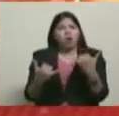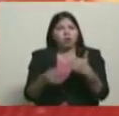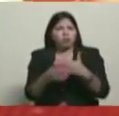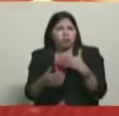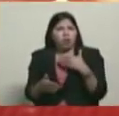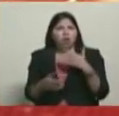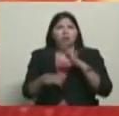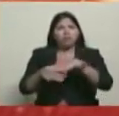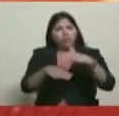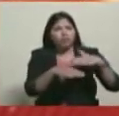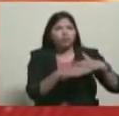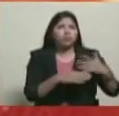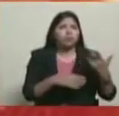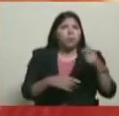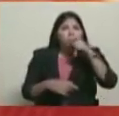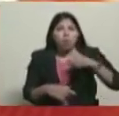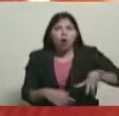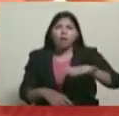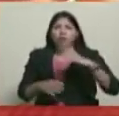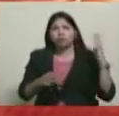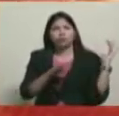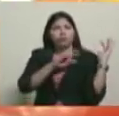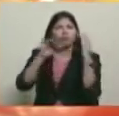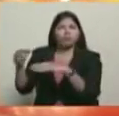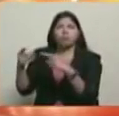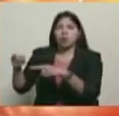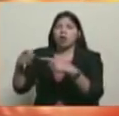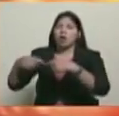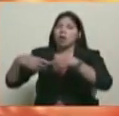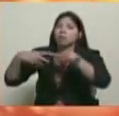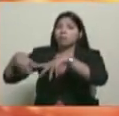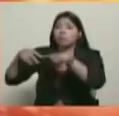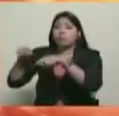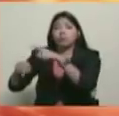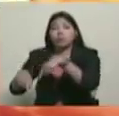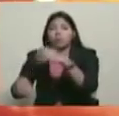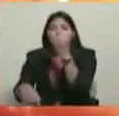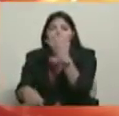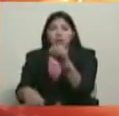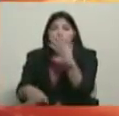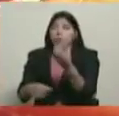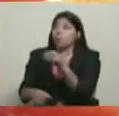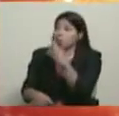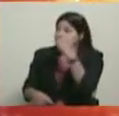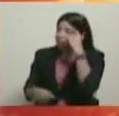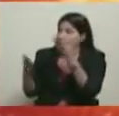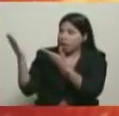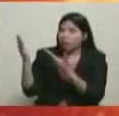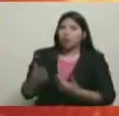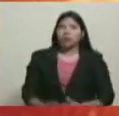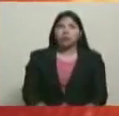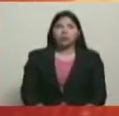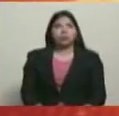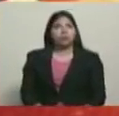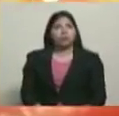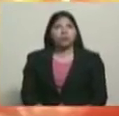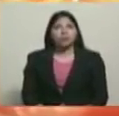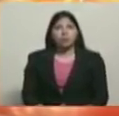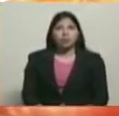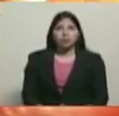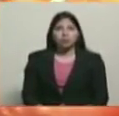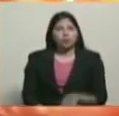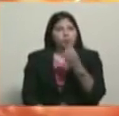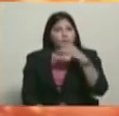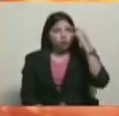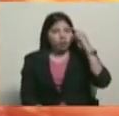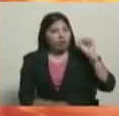defensa de la democracia y la paz. Capitán Diosdado Cabello, adelante, le escuchamos. Adelante, buenos días. Sí, buenos días, hola Dair, ¿cómo